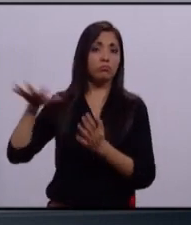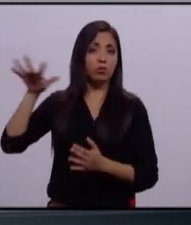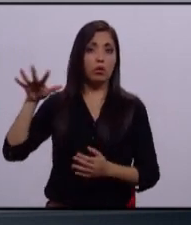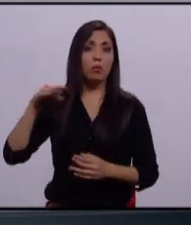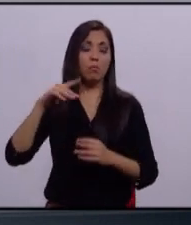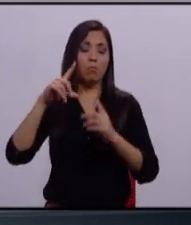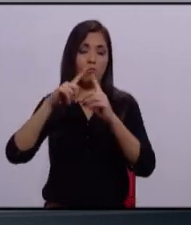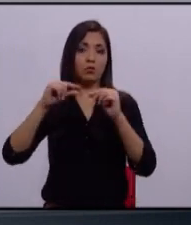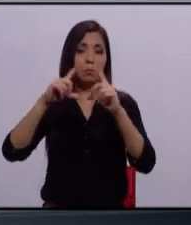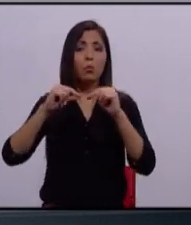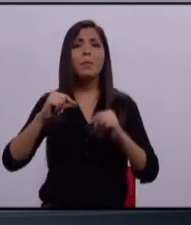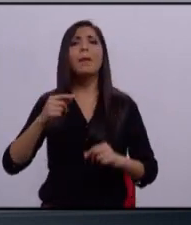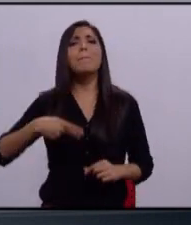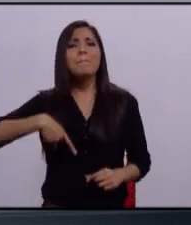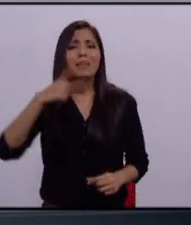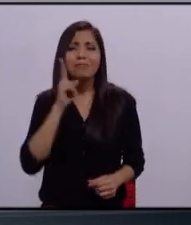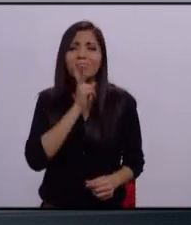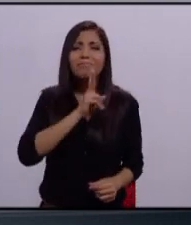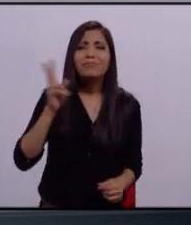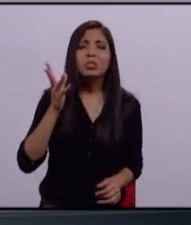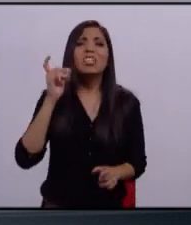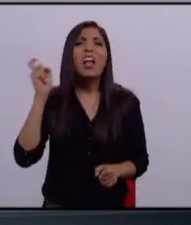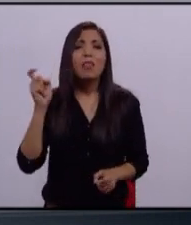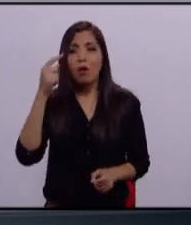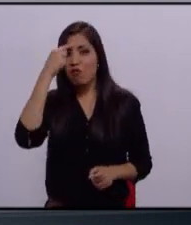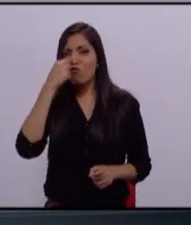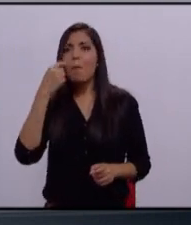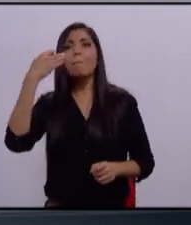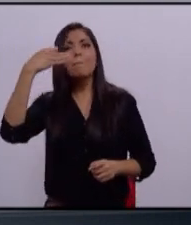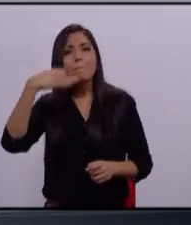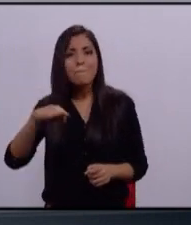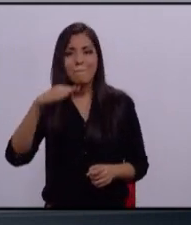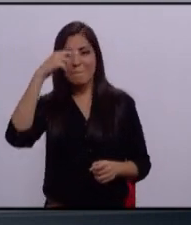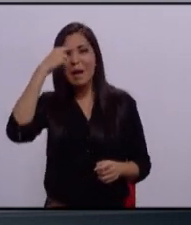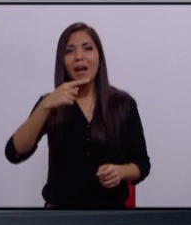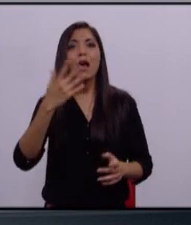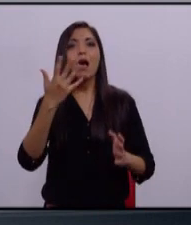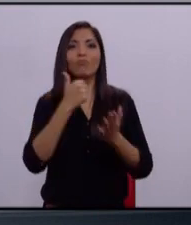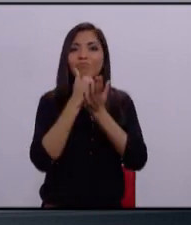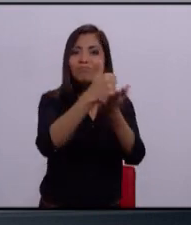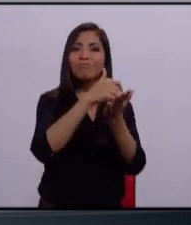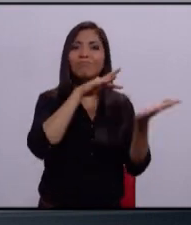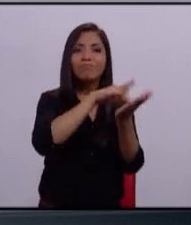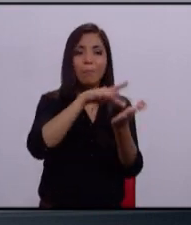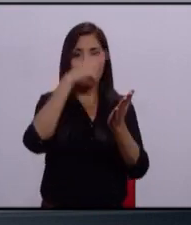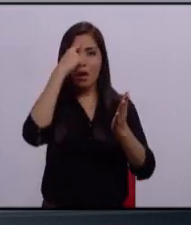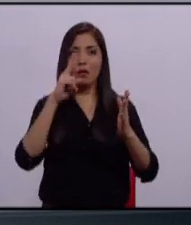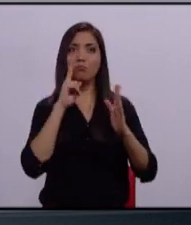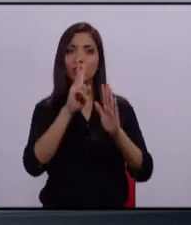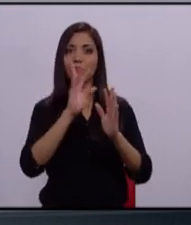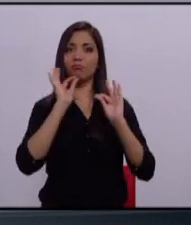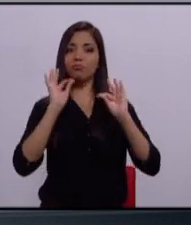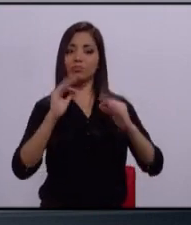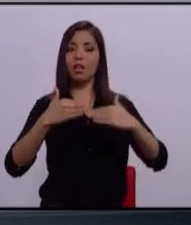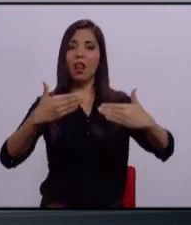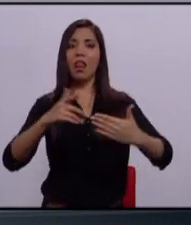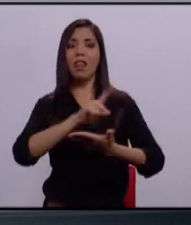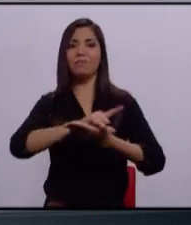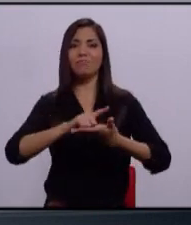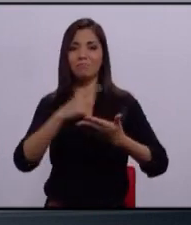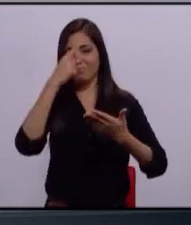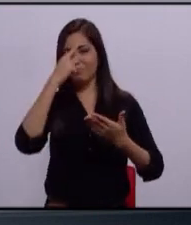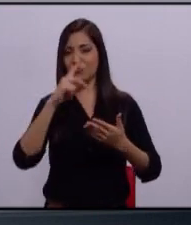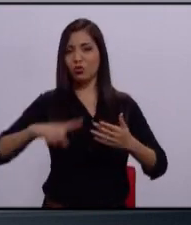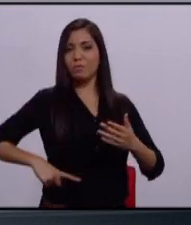y ahí nunca hizo absolutamente nada por brindar estas condiciones de transparencia. También es